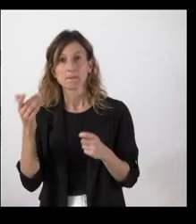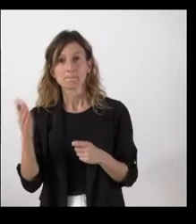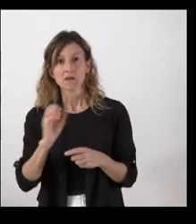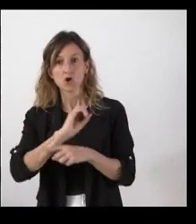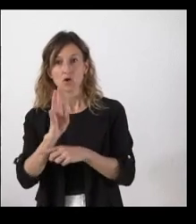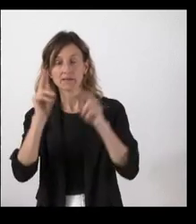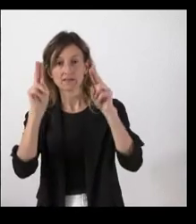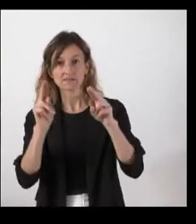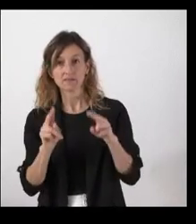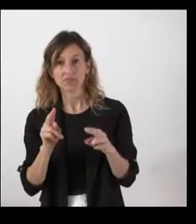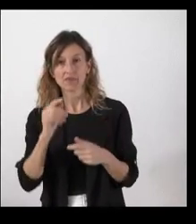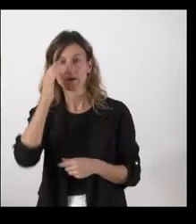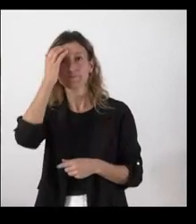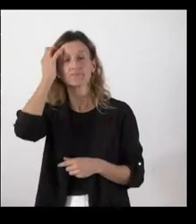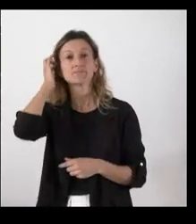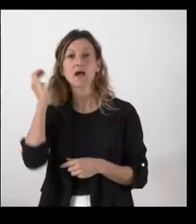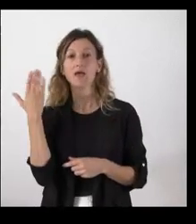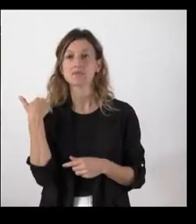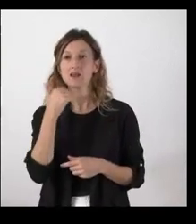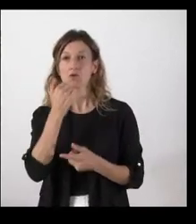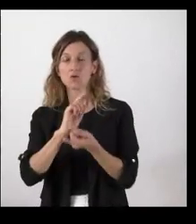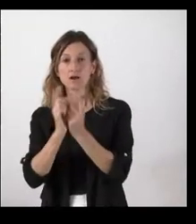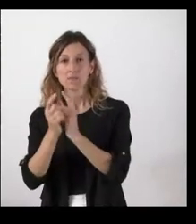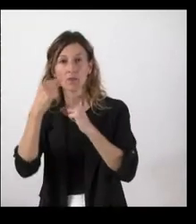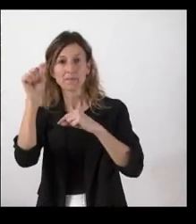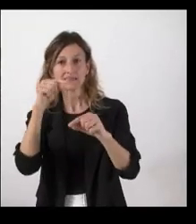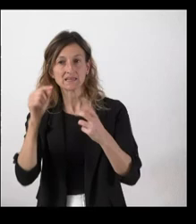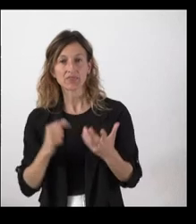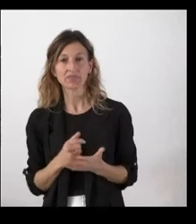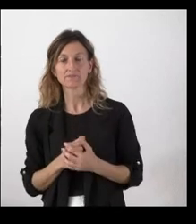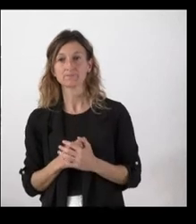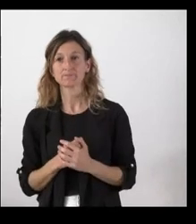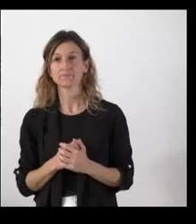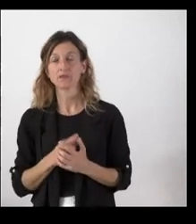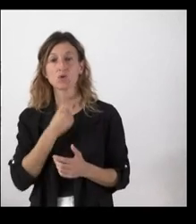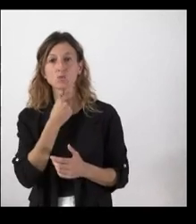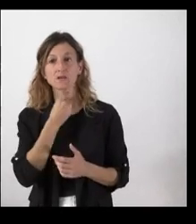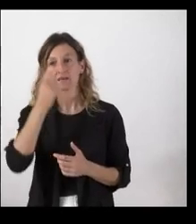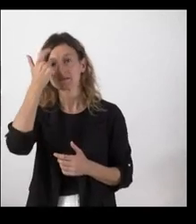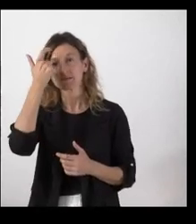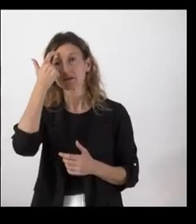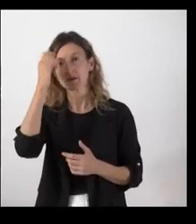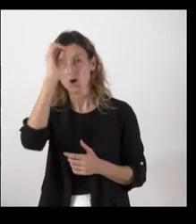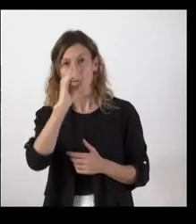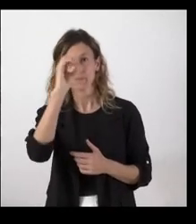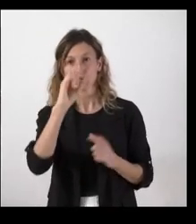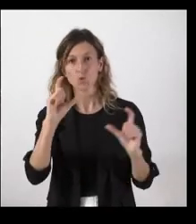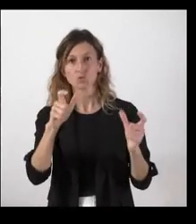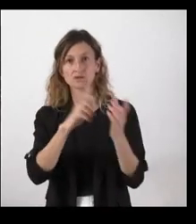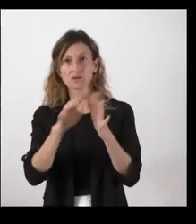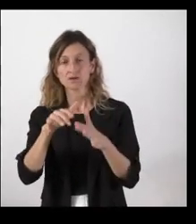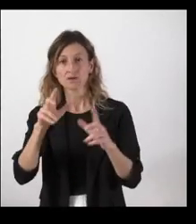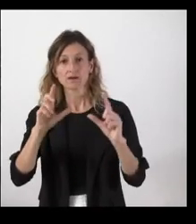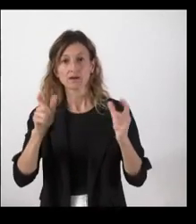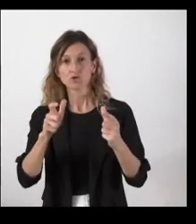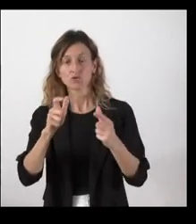residencias. No sé qué ha cambiado respecto a ayer, si hay algún matiz y luego me gustaría saber cuál es la postura que va a llevar la Junta a la reunión de Consejo